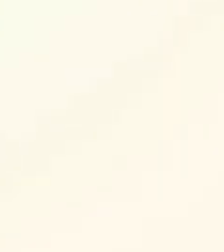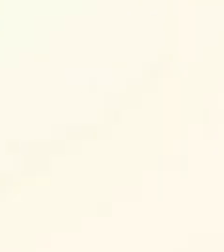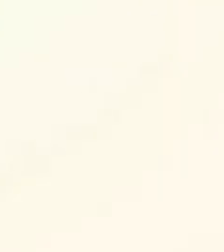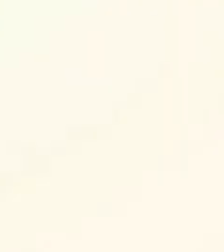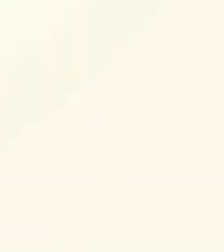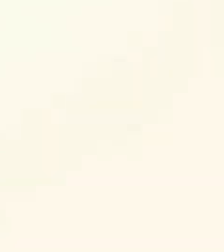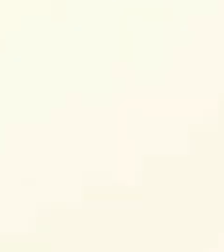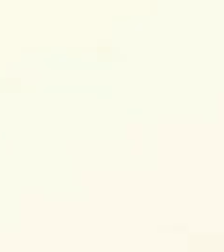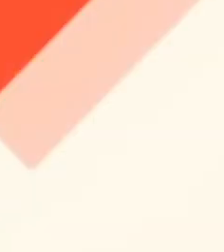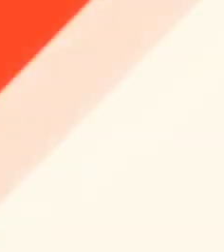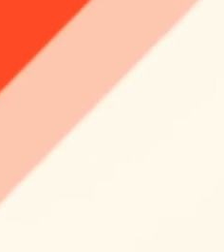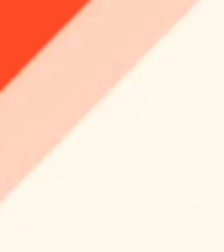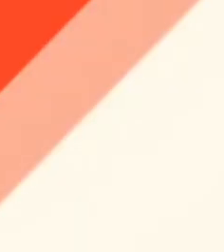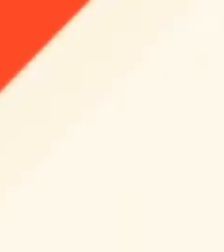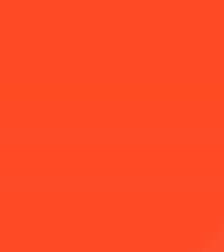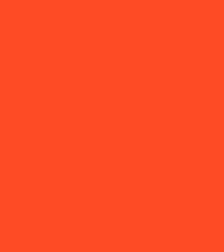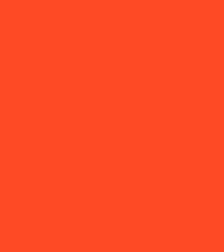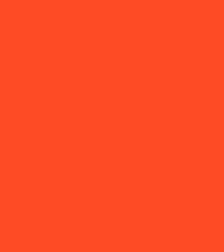va a haber…